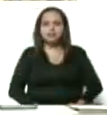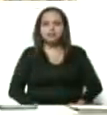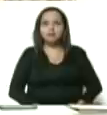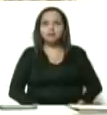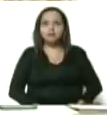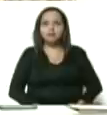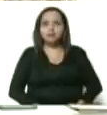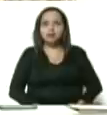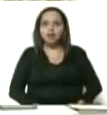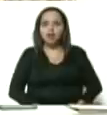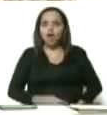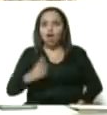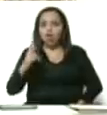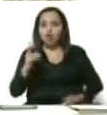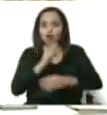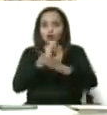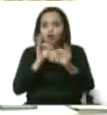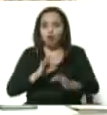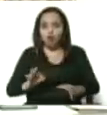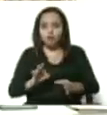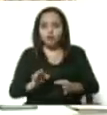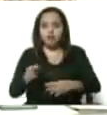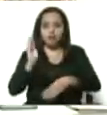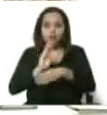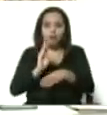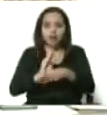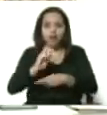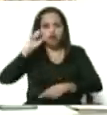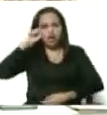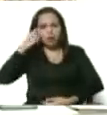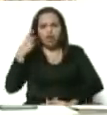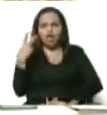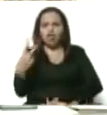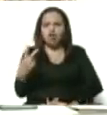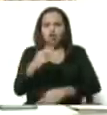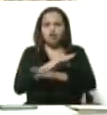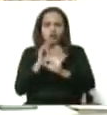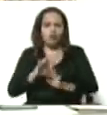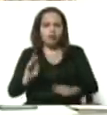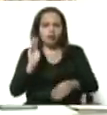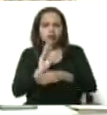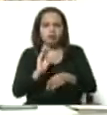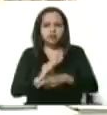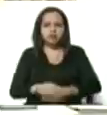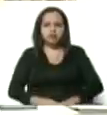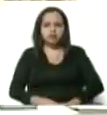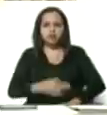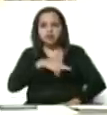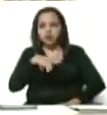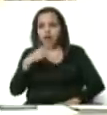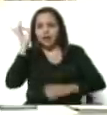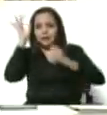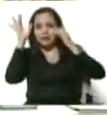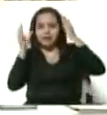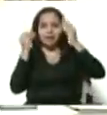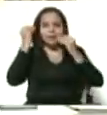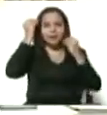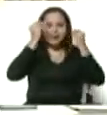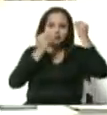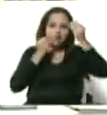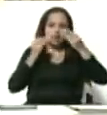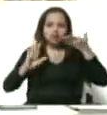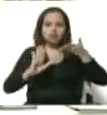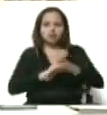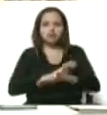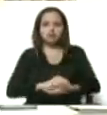Una doble alineación. La recuerdo. Y la voy a recordar todos los días. Esa doble alineación. Que se nos ocurrió. Que la pensamos. Producto